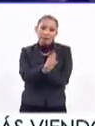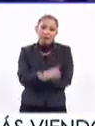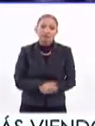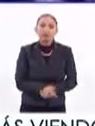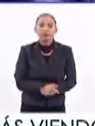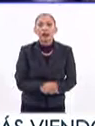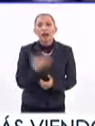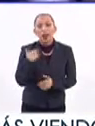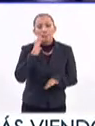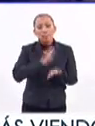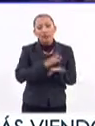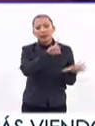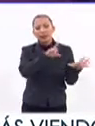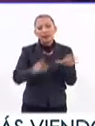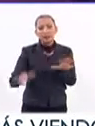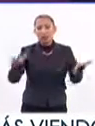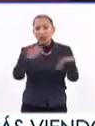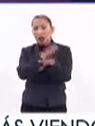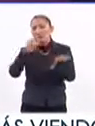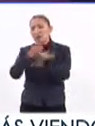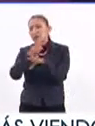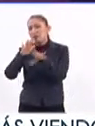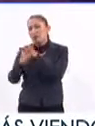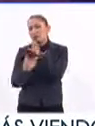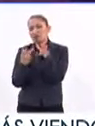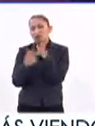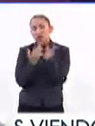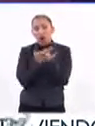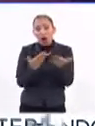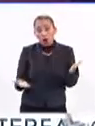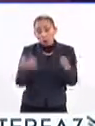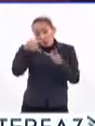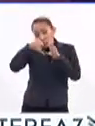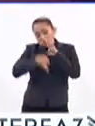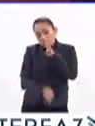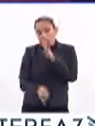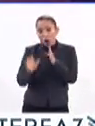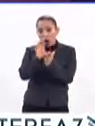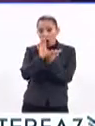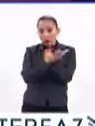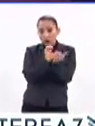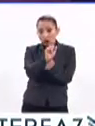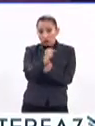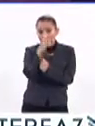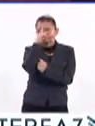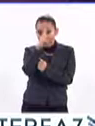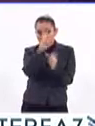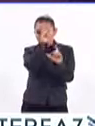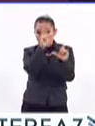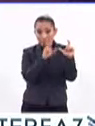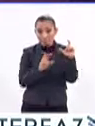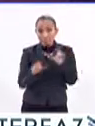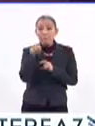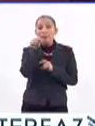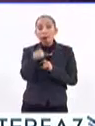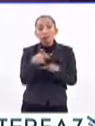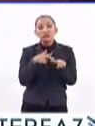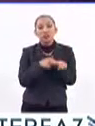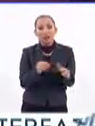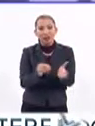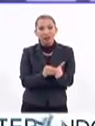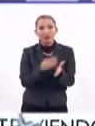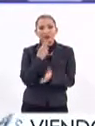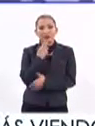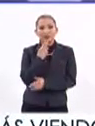A pesar de las más de 700 modificaciones, hoy el espíritu de la constitución política de los Estados Unidos mexicanos sigue